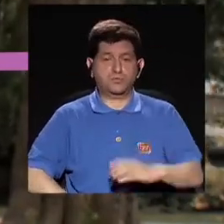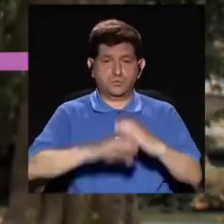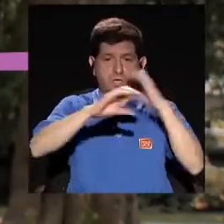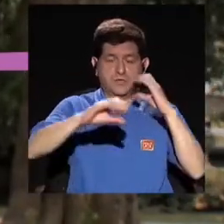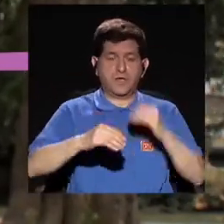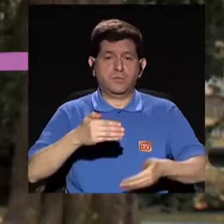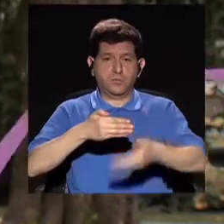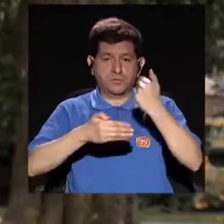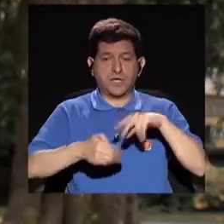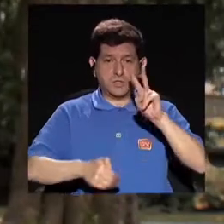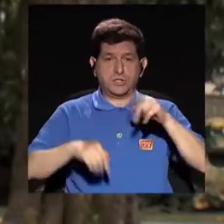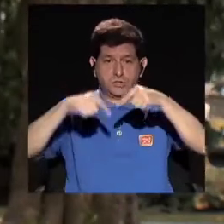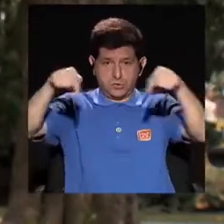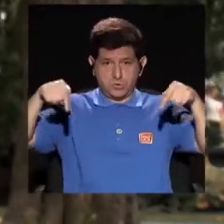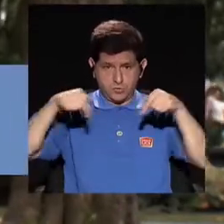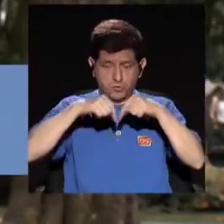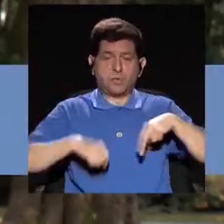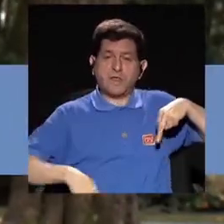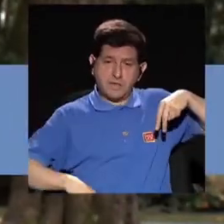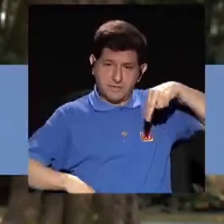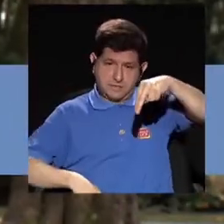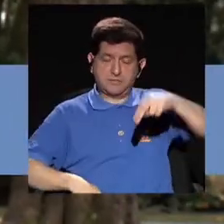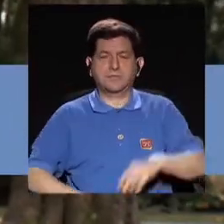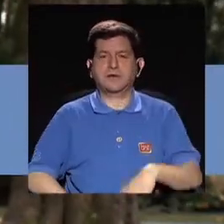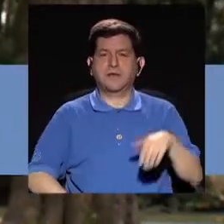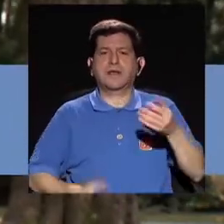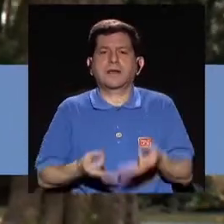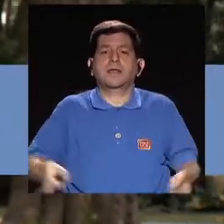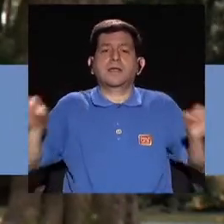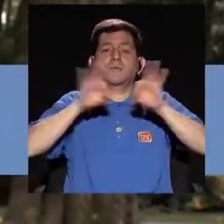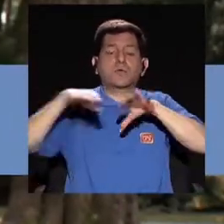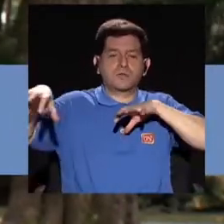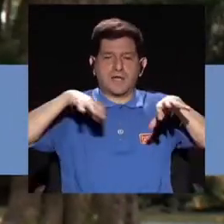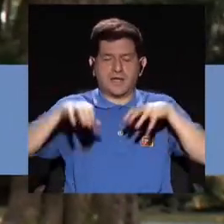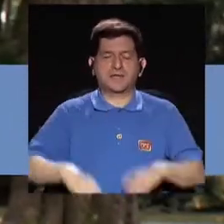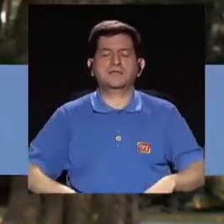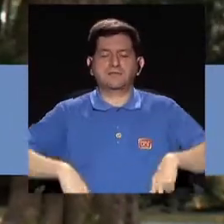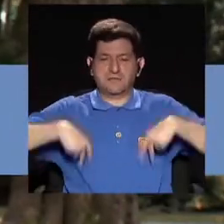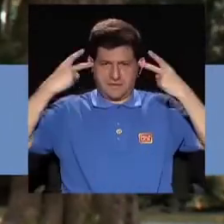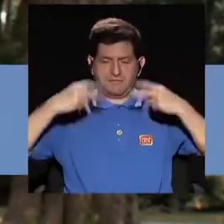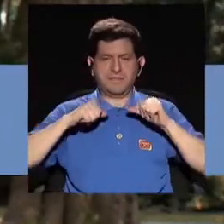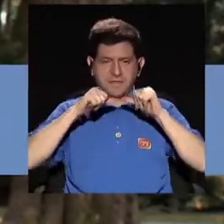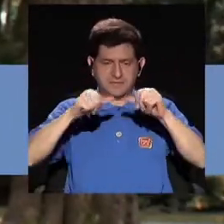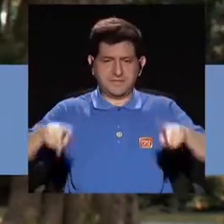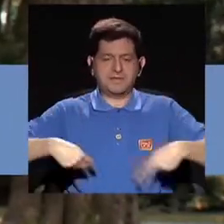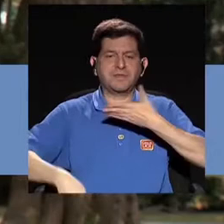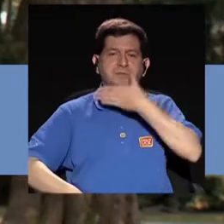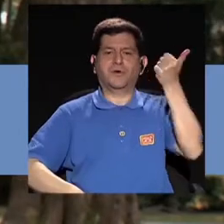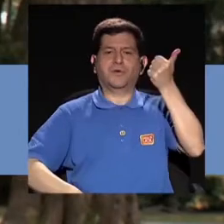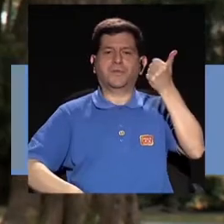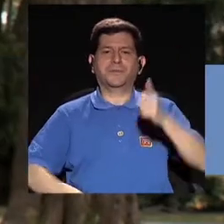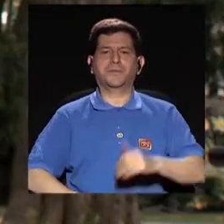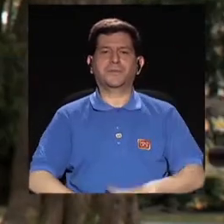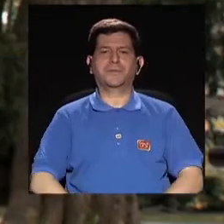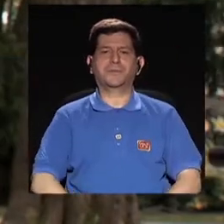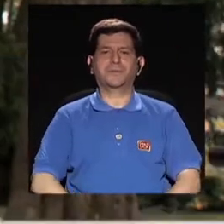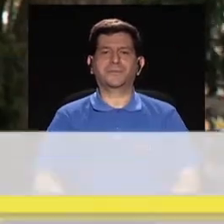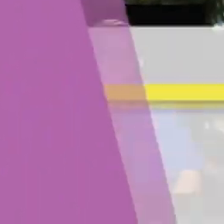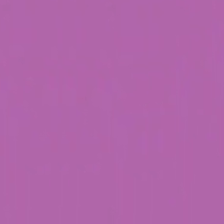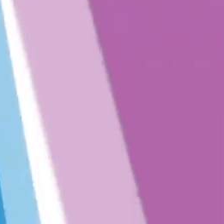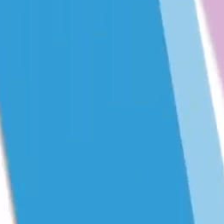gradas, bajándose dos cuadras antes de llegar a su casa si andan en bus. Lo importante es que mantenga una vida activa. Siga en vivir mejor.